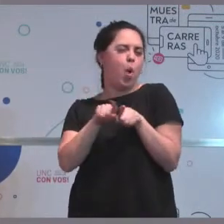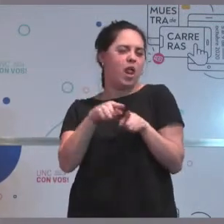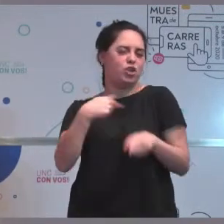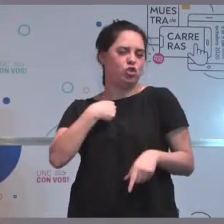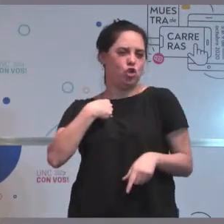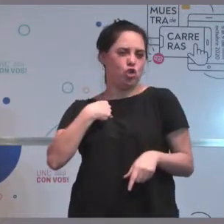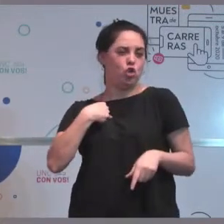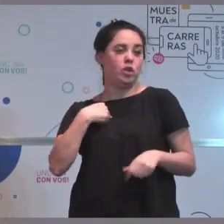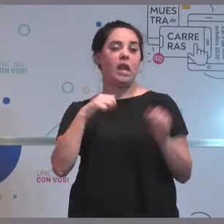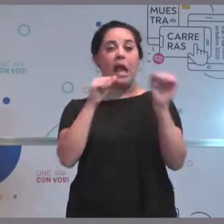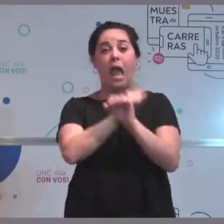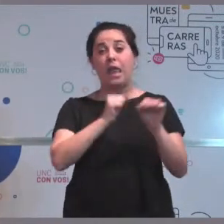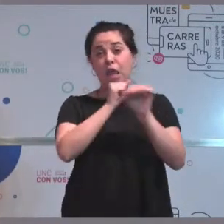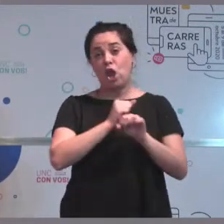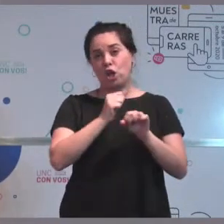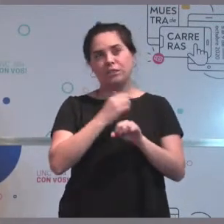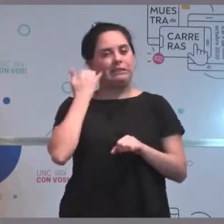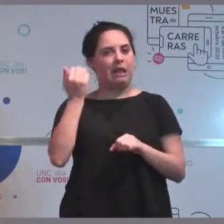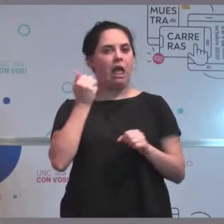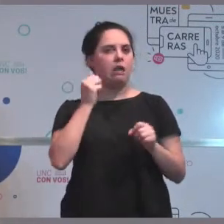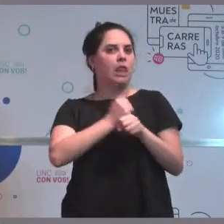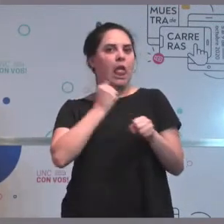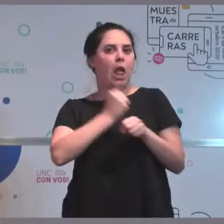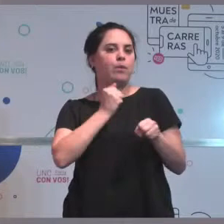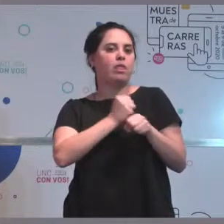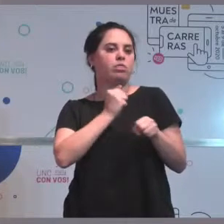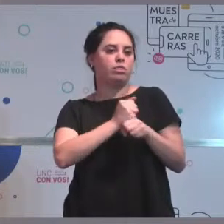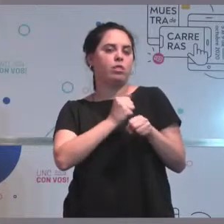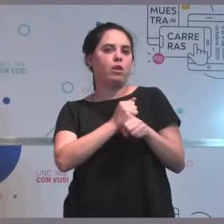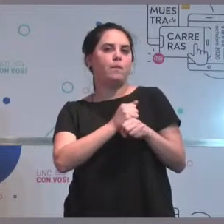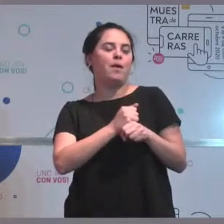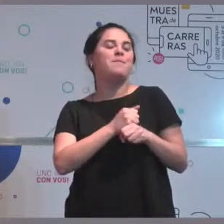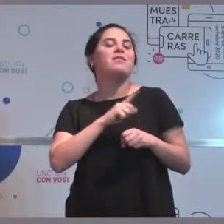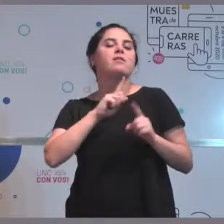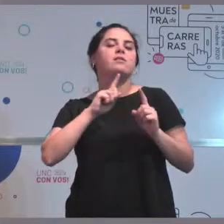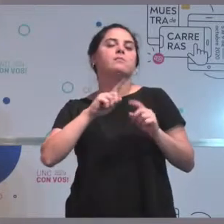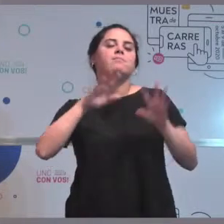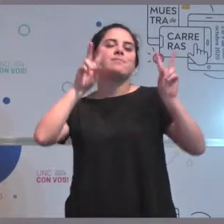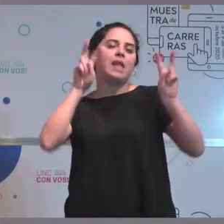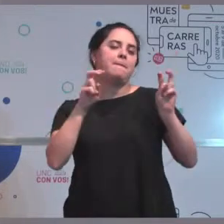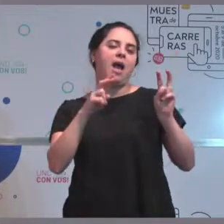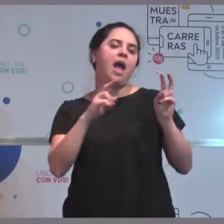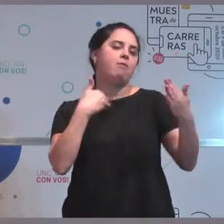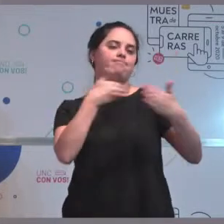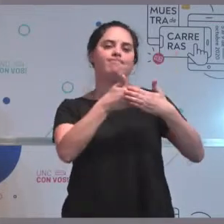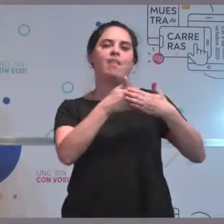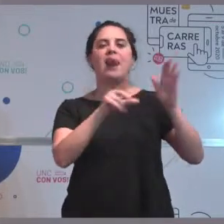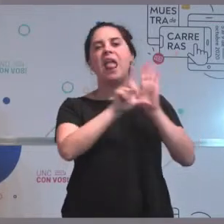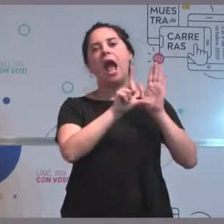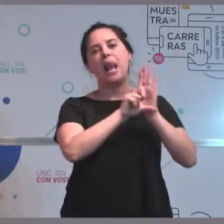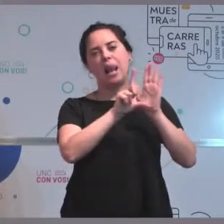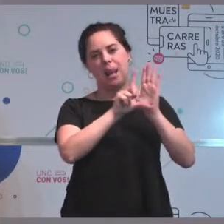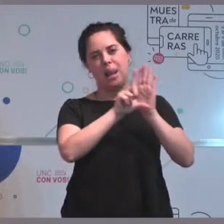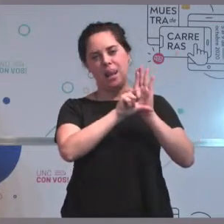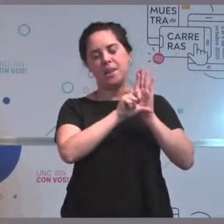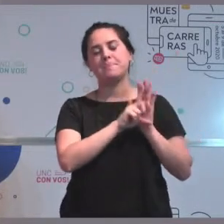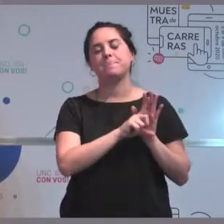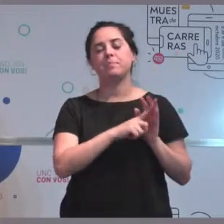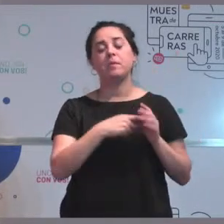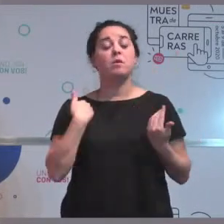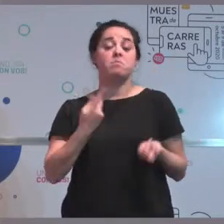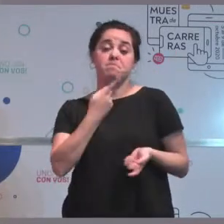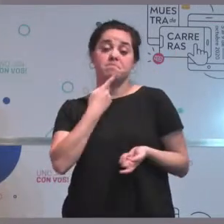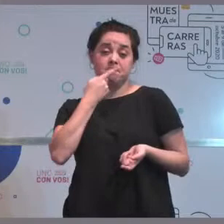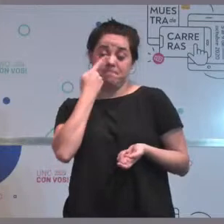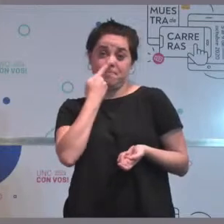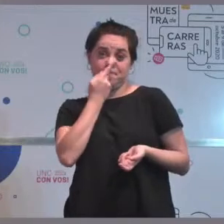que están trabajando ya, sobre todo dedicados al tema legal. Y, bueno, básicamente me interesó por